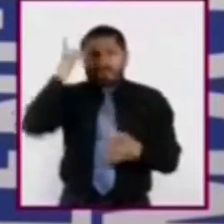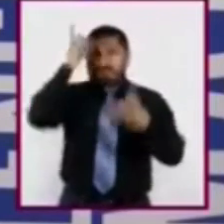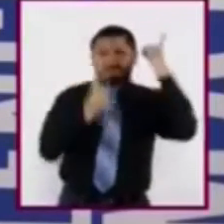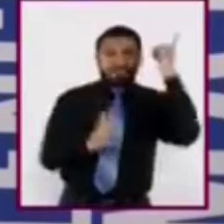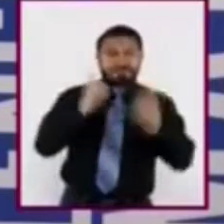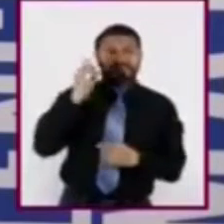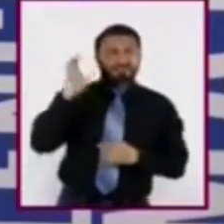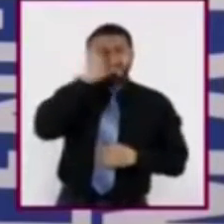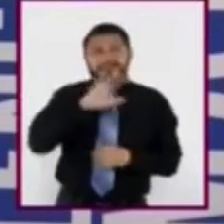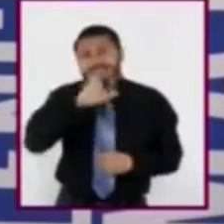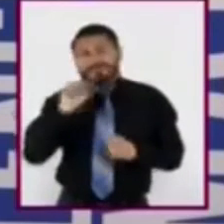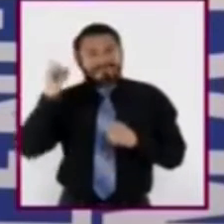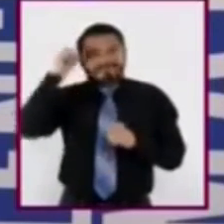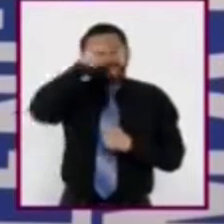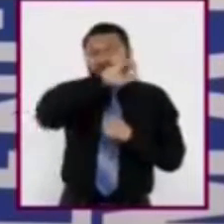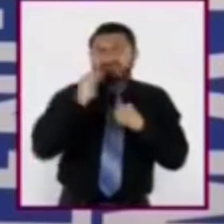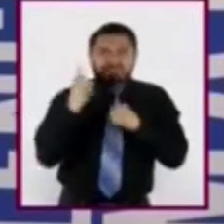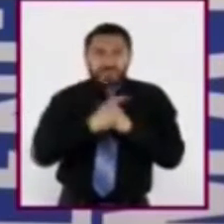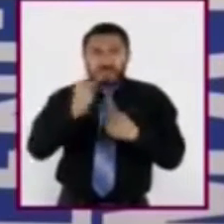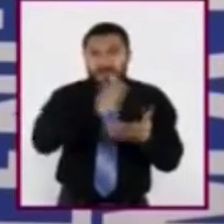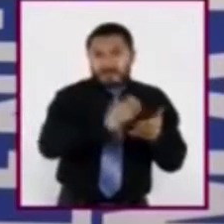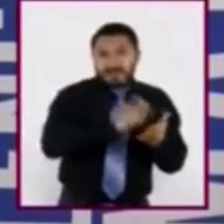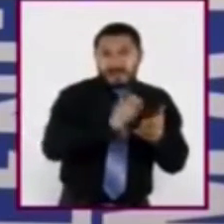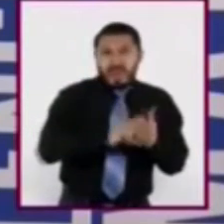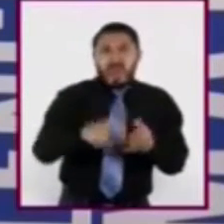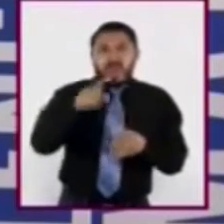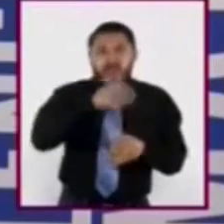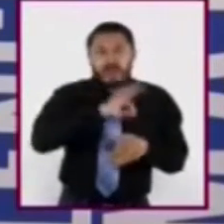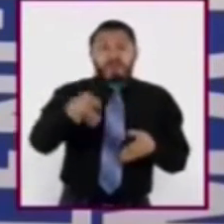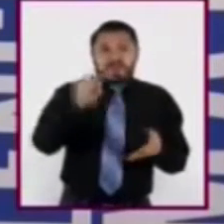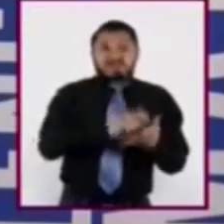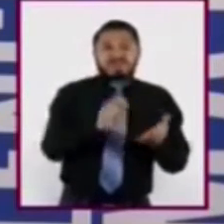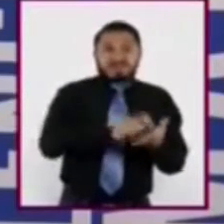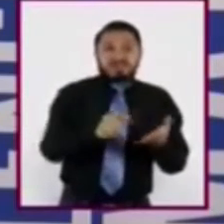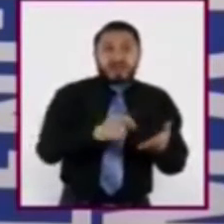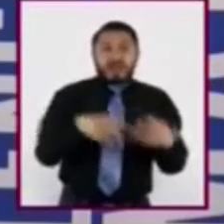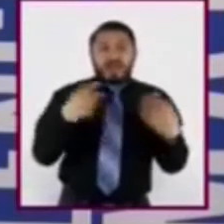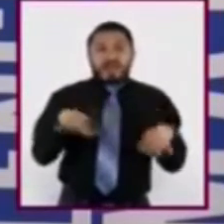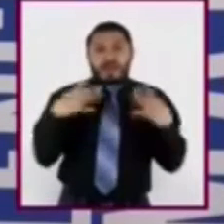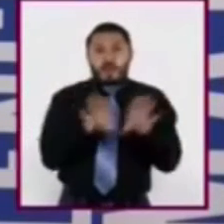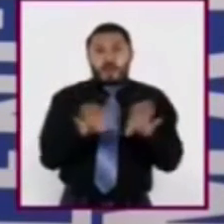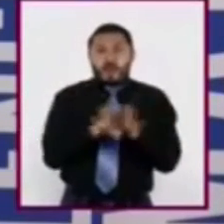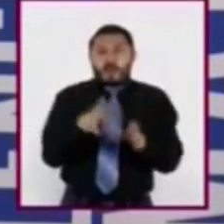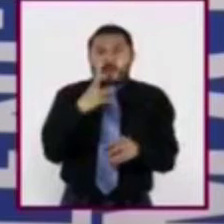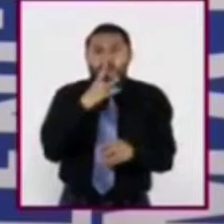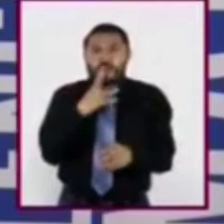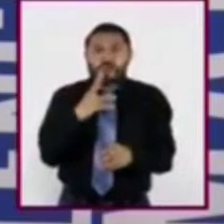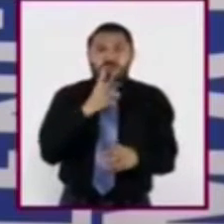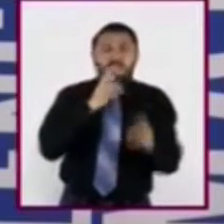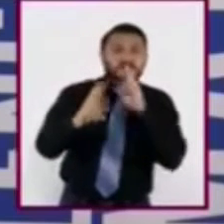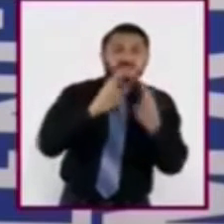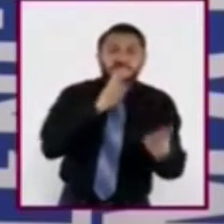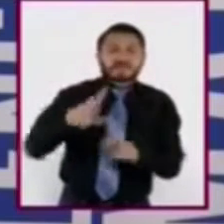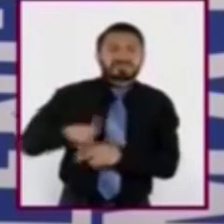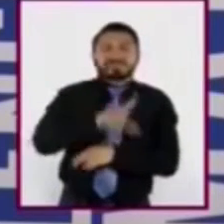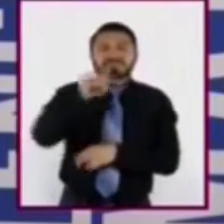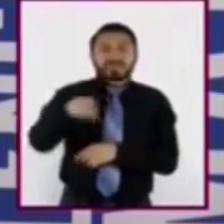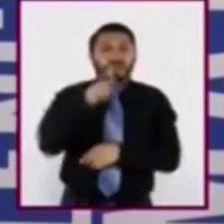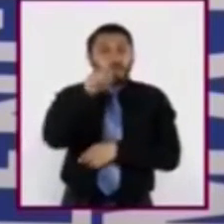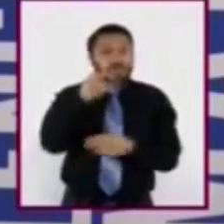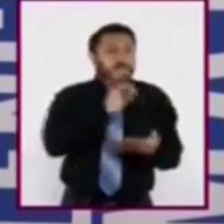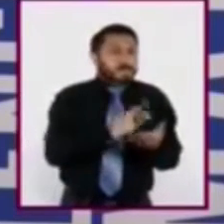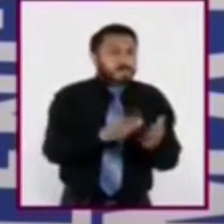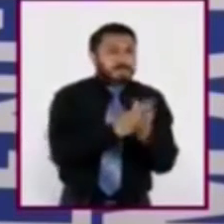inquietudes o dificultades que surjan durante el planteamiento del tema. Estas las podrán resolver al consultar su libro de texto